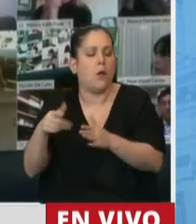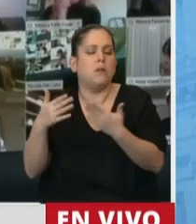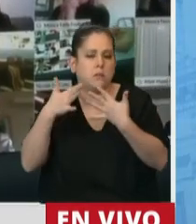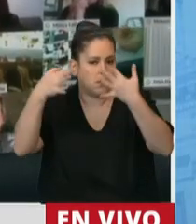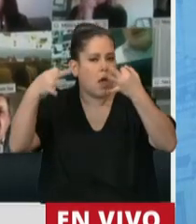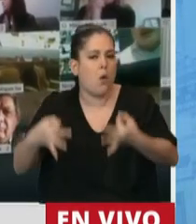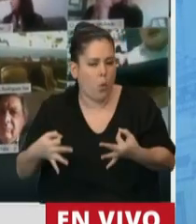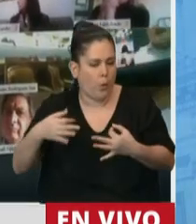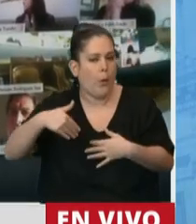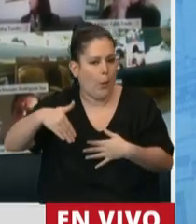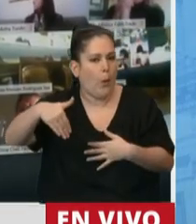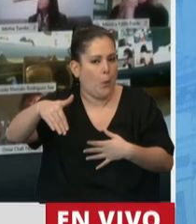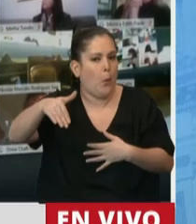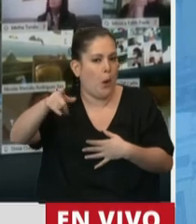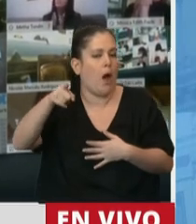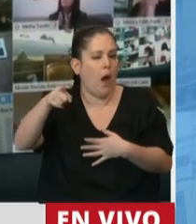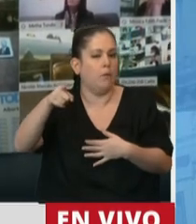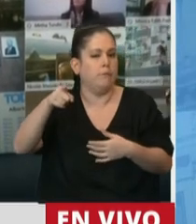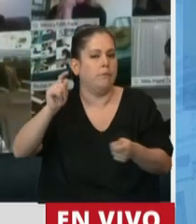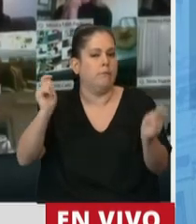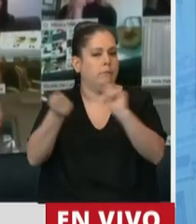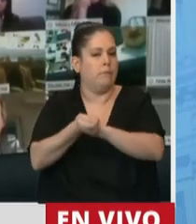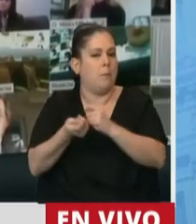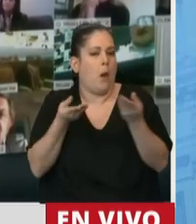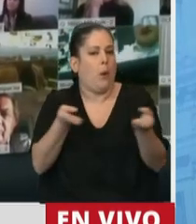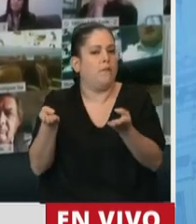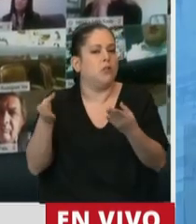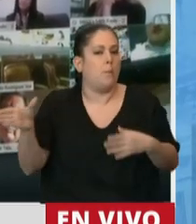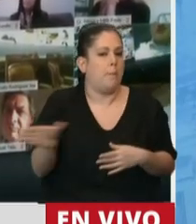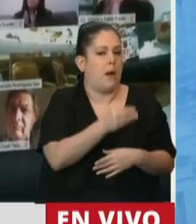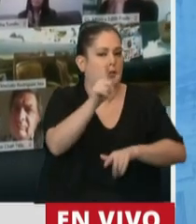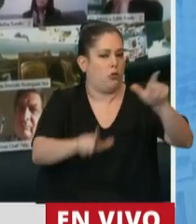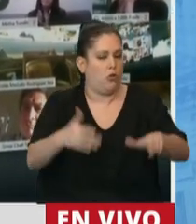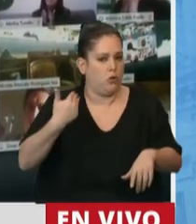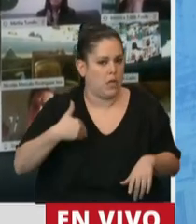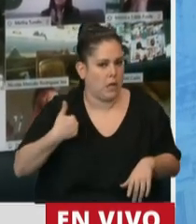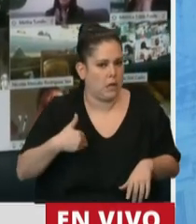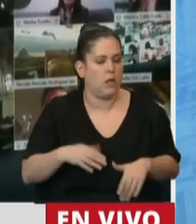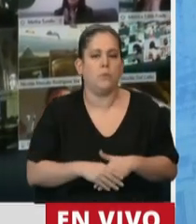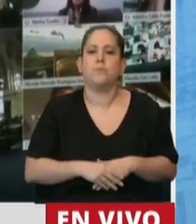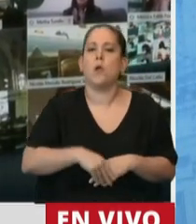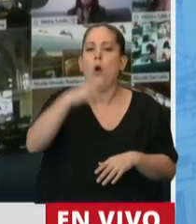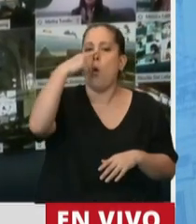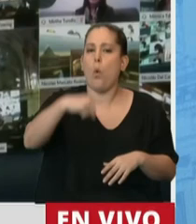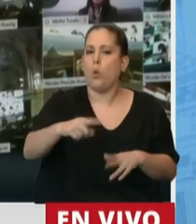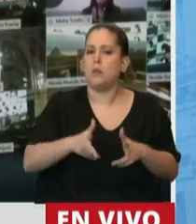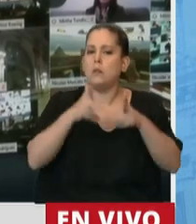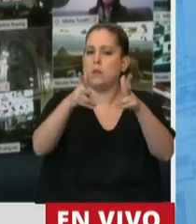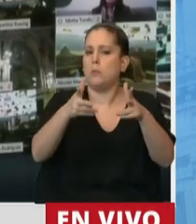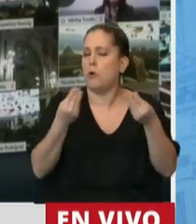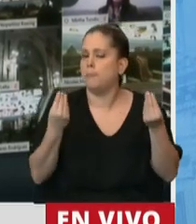sin duda alguna esto va a redundar en beneficio de todos los argentinos. Por último, quiero señalar también